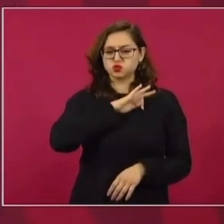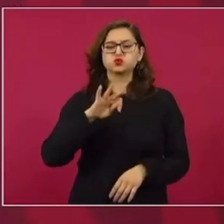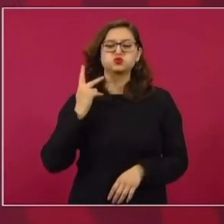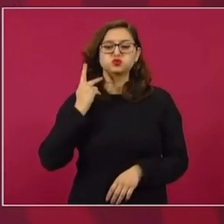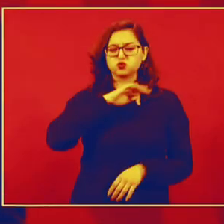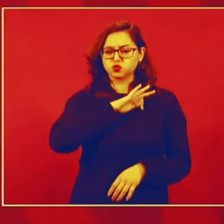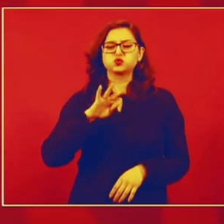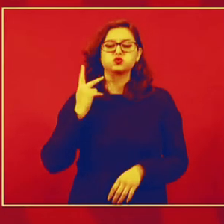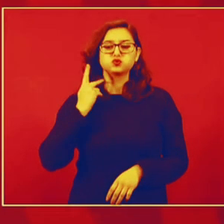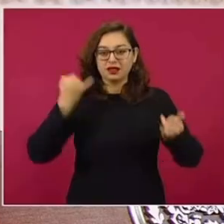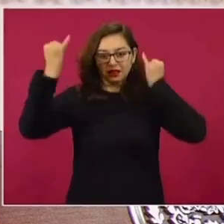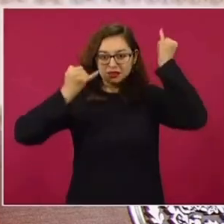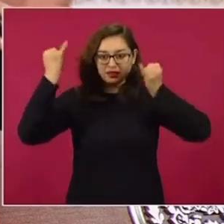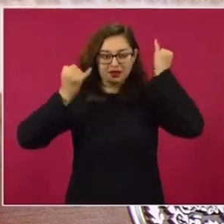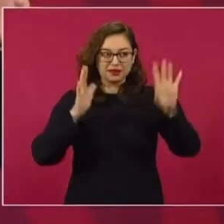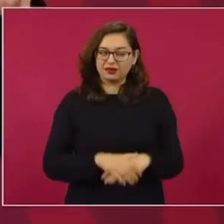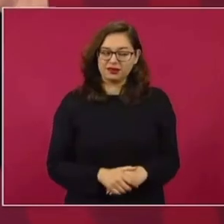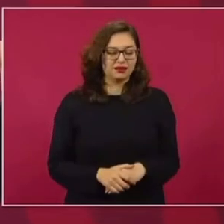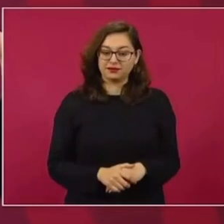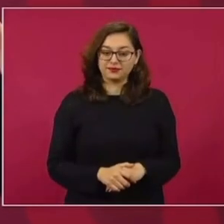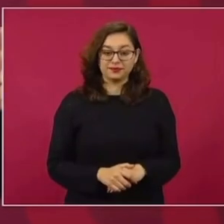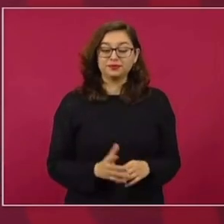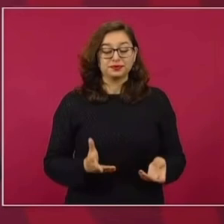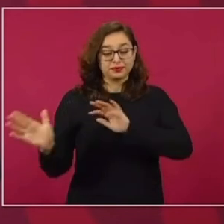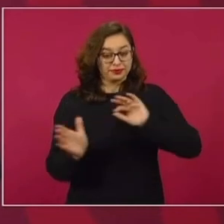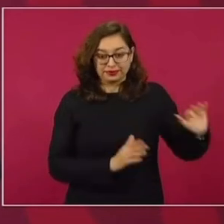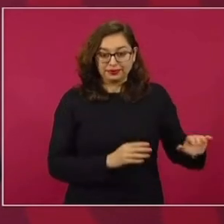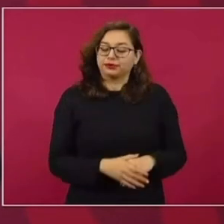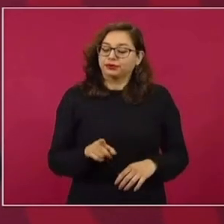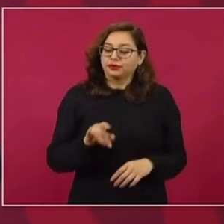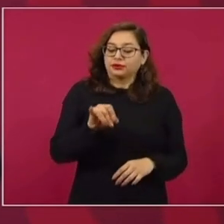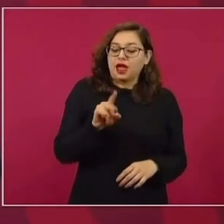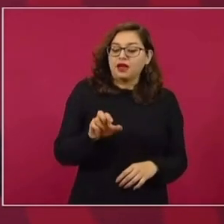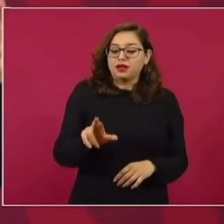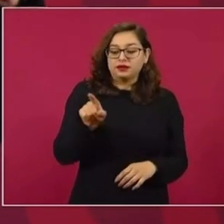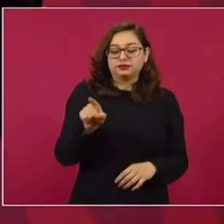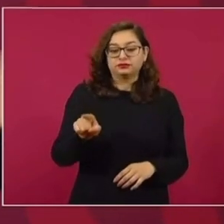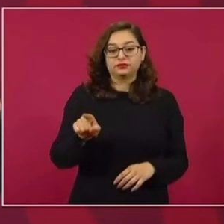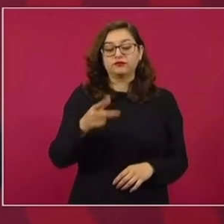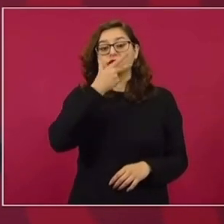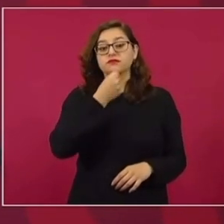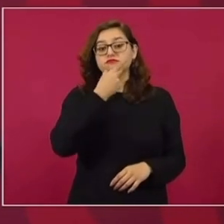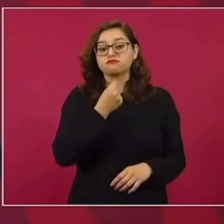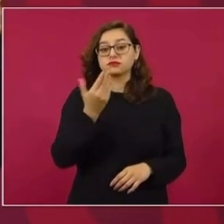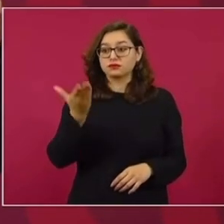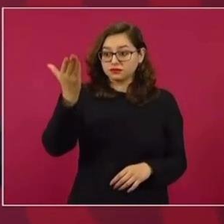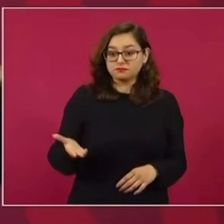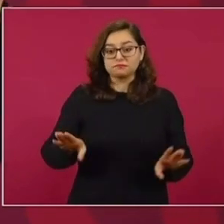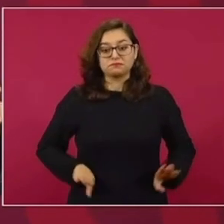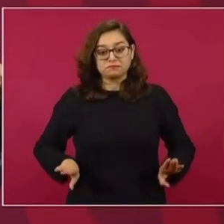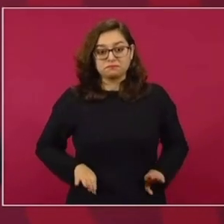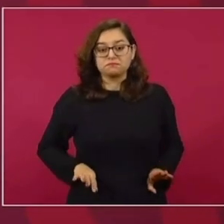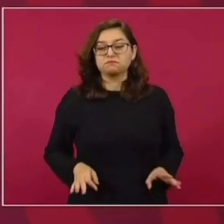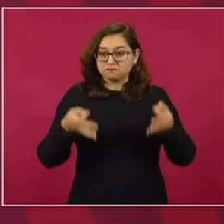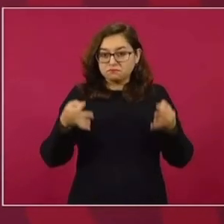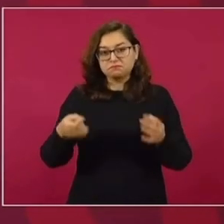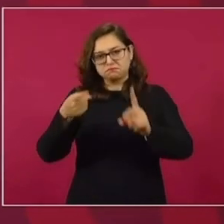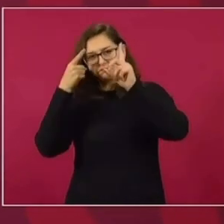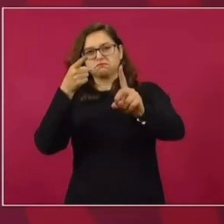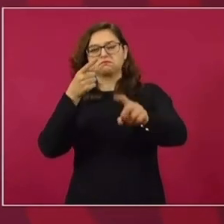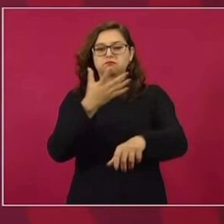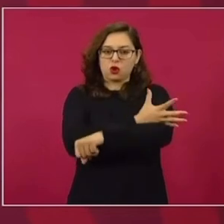político. No, no. Bueno, resulta que Javier May es un hombre con principios, con ideales,